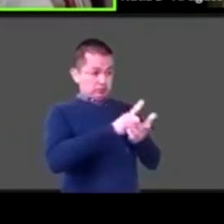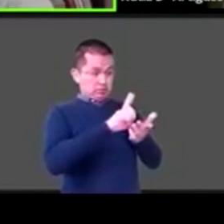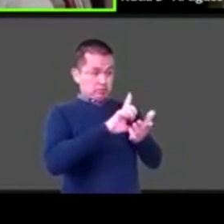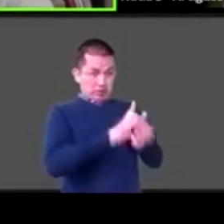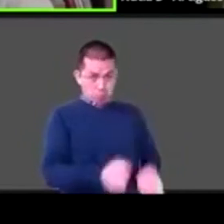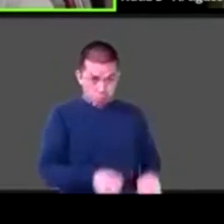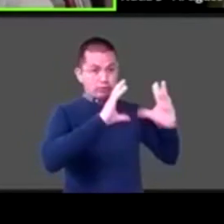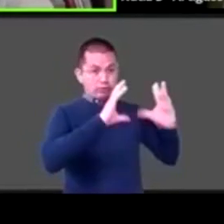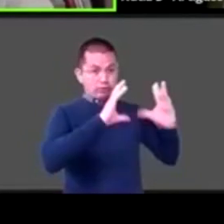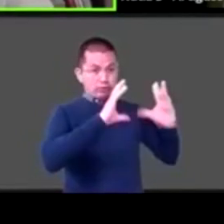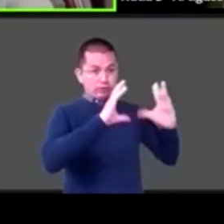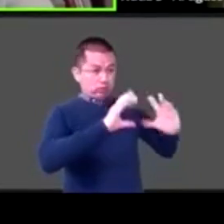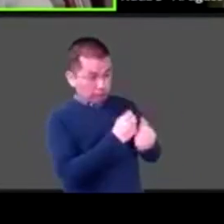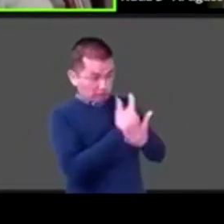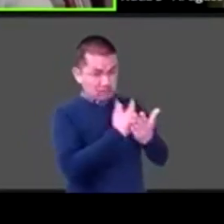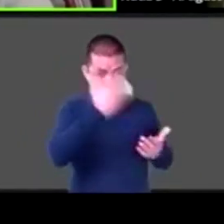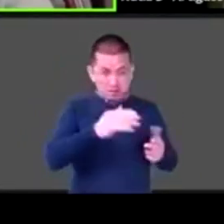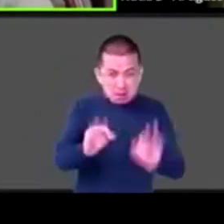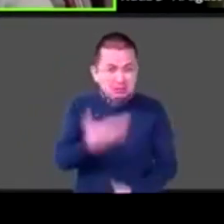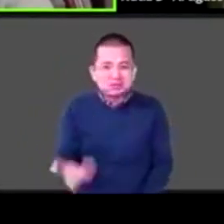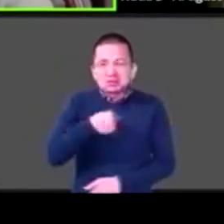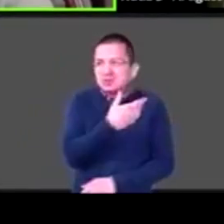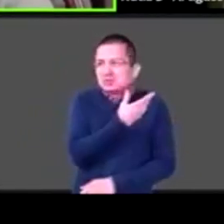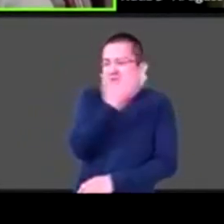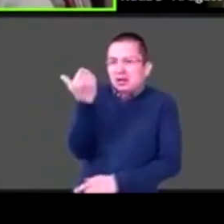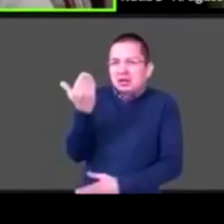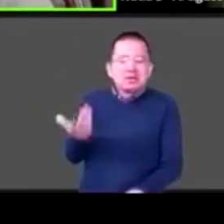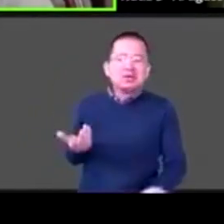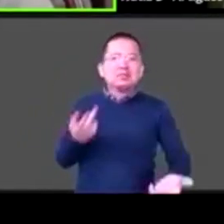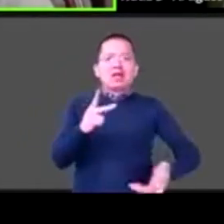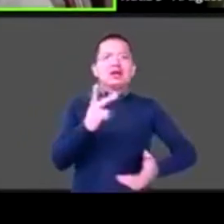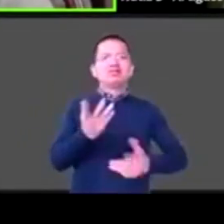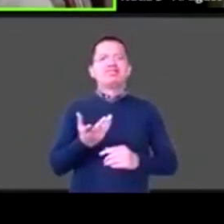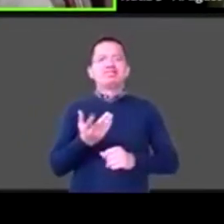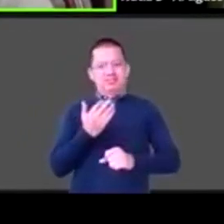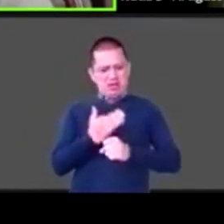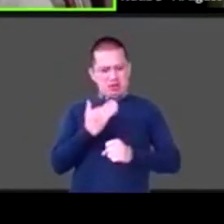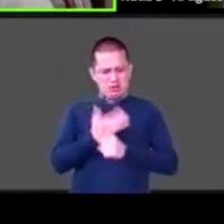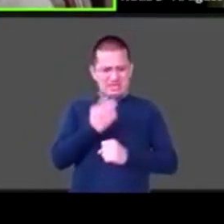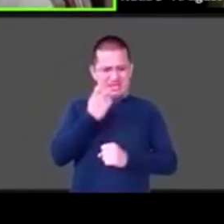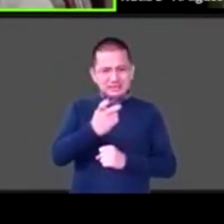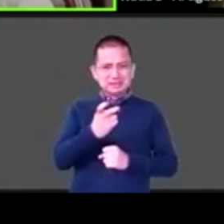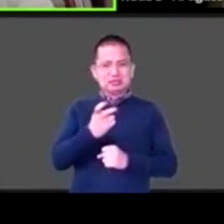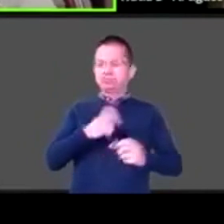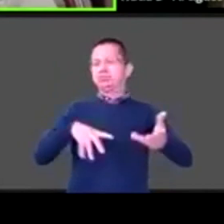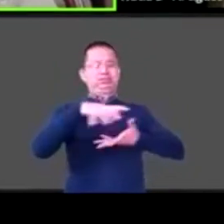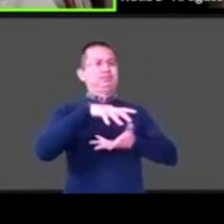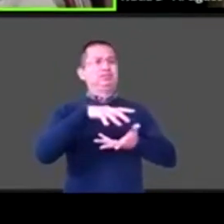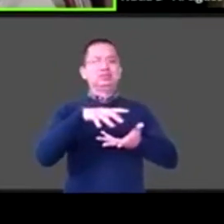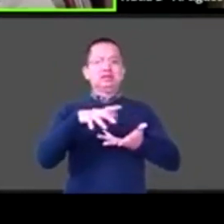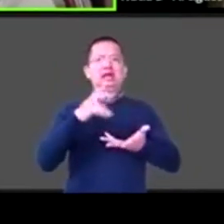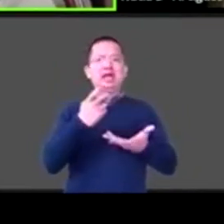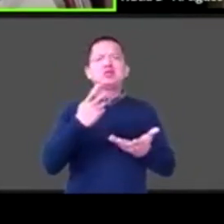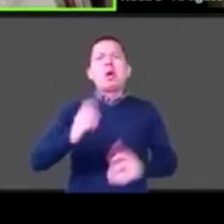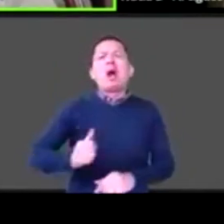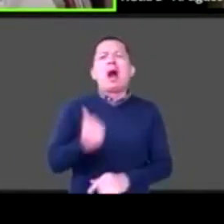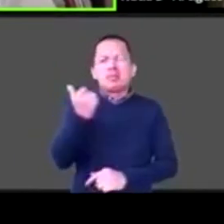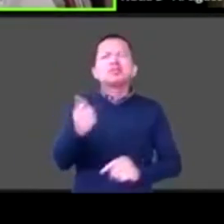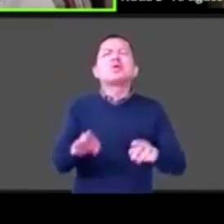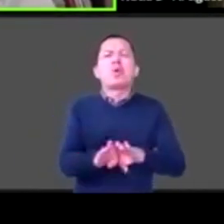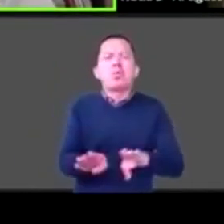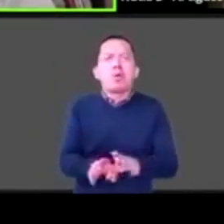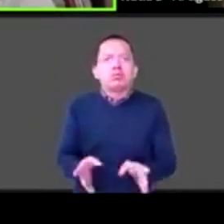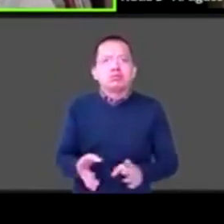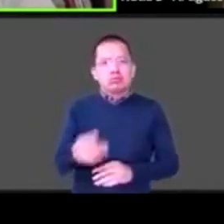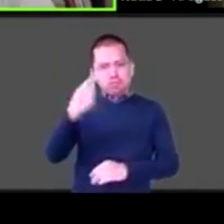pero ¿Cómo podríamos aprovechar para aprovechar al máximo esta crisis? ¿Cómo hacemos para ponerla a COVID de